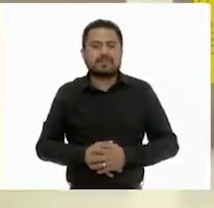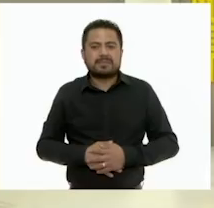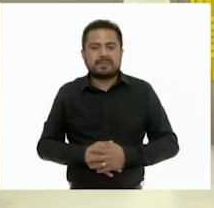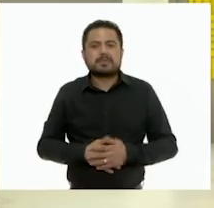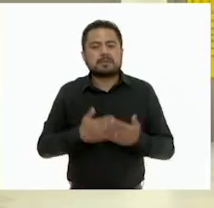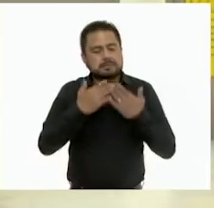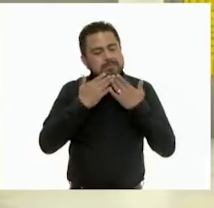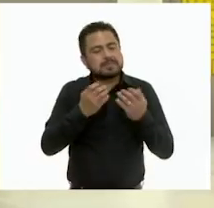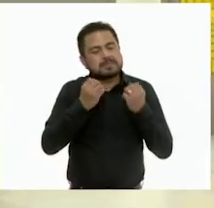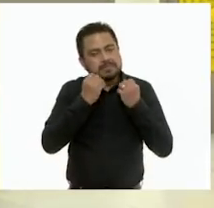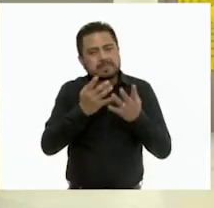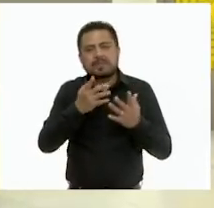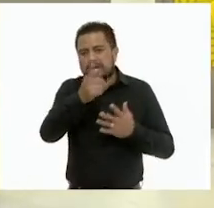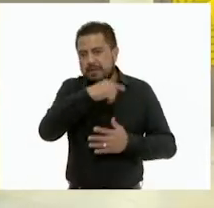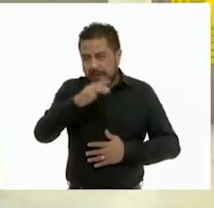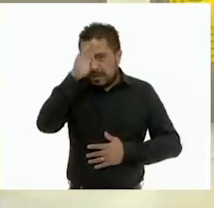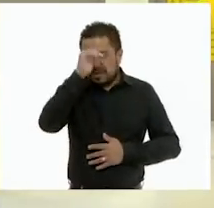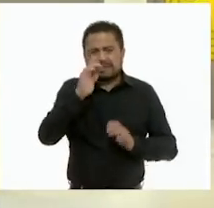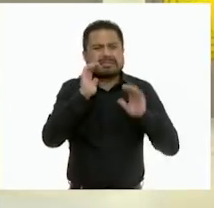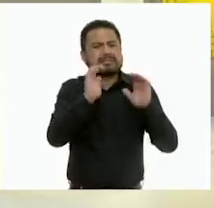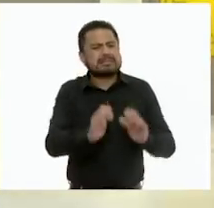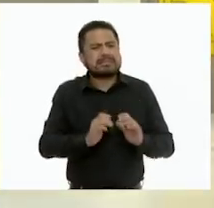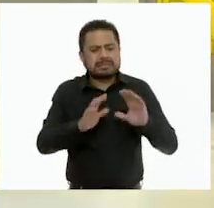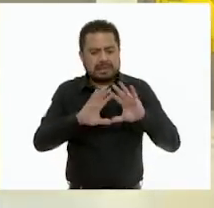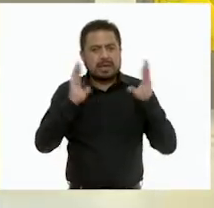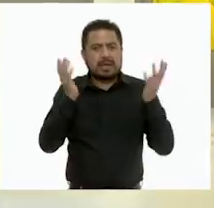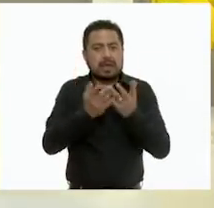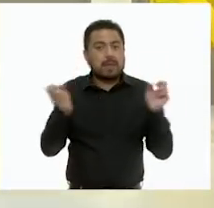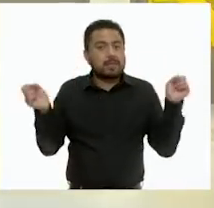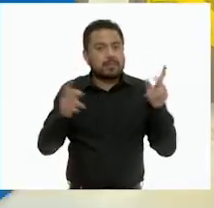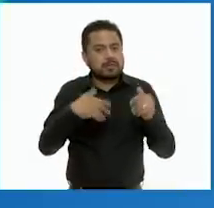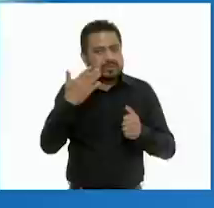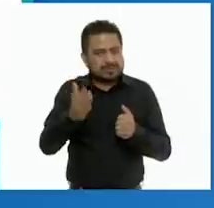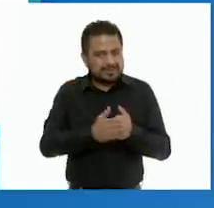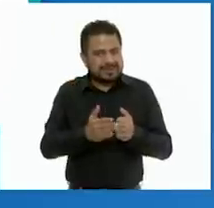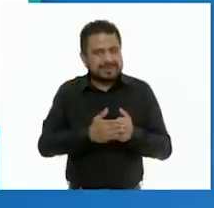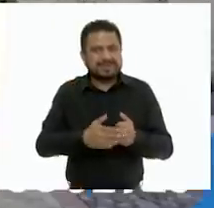Pásenla bien y recuerden cuidar nuestro planeta. Hasta la próxima.